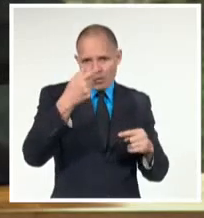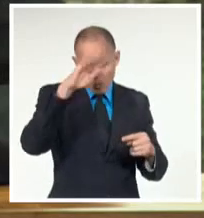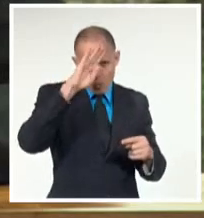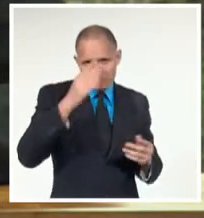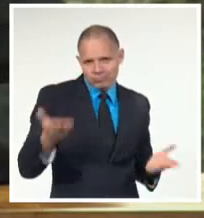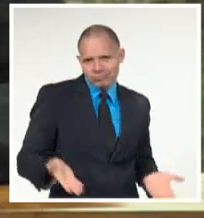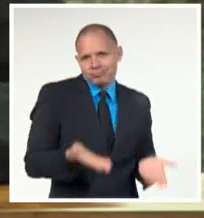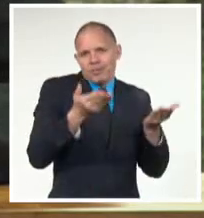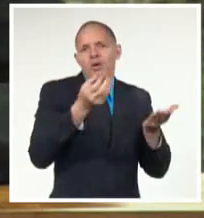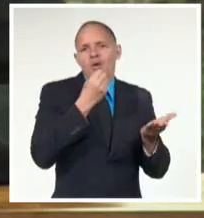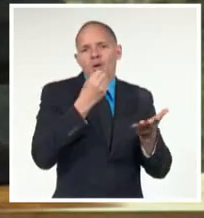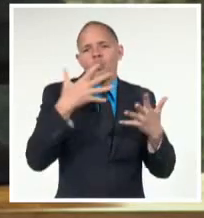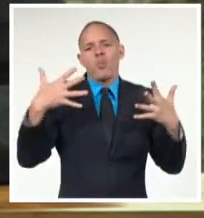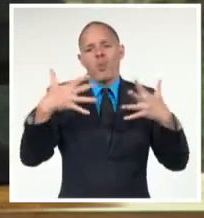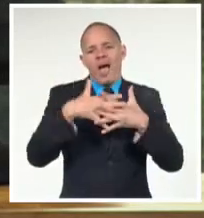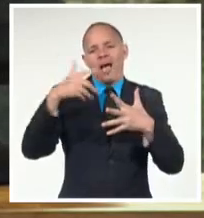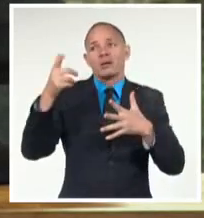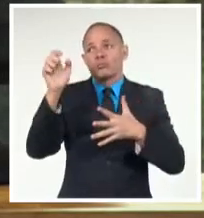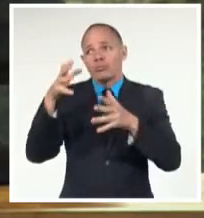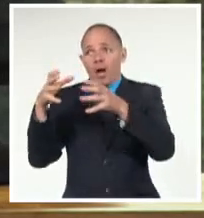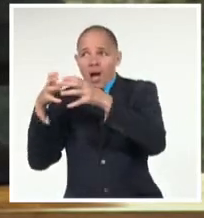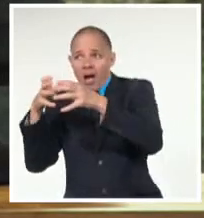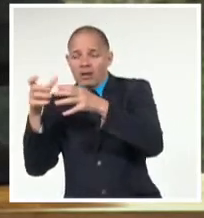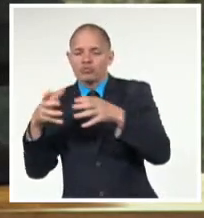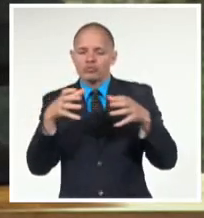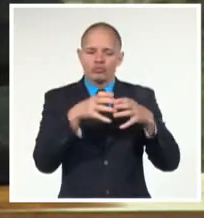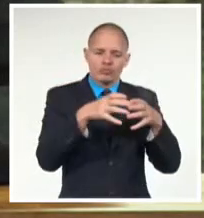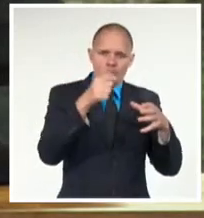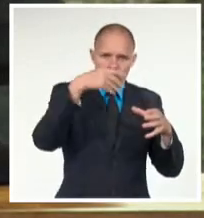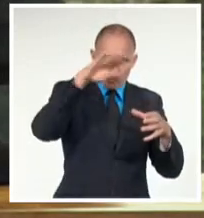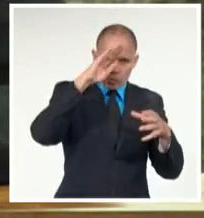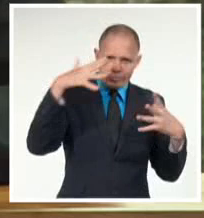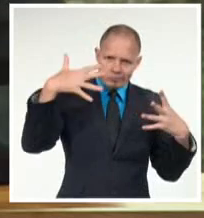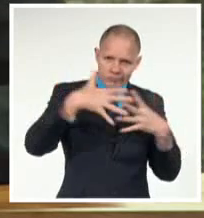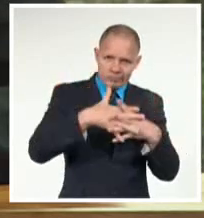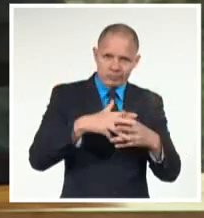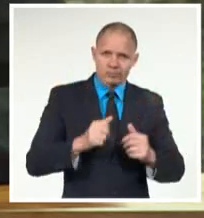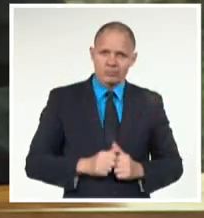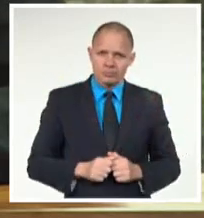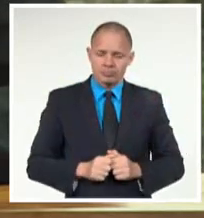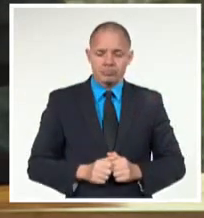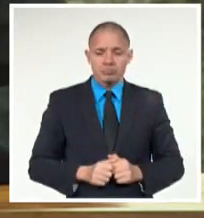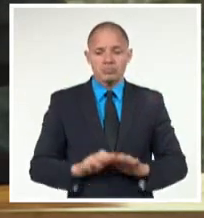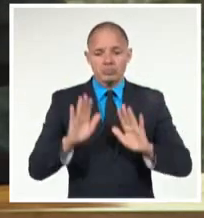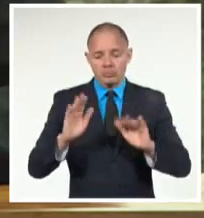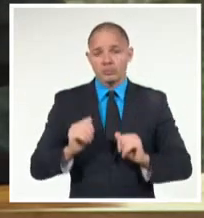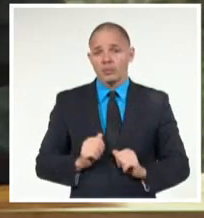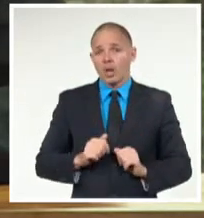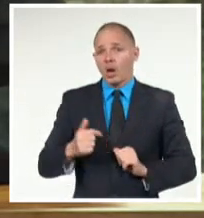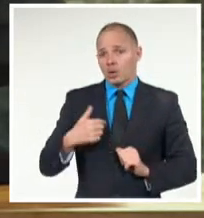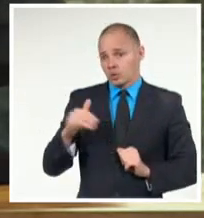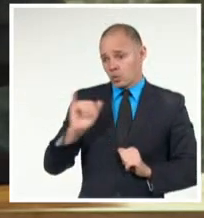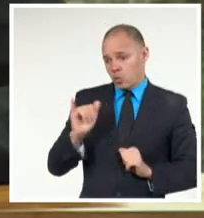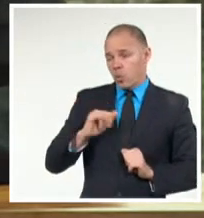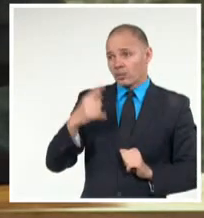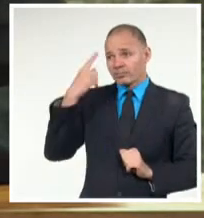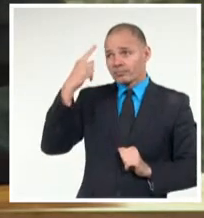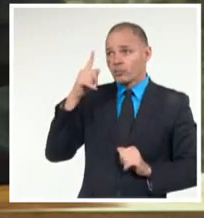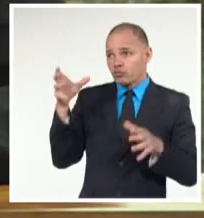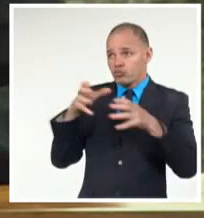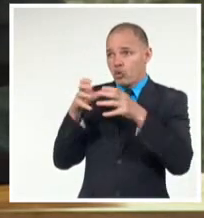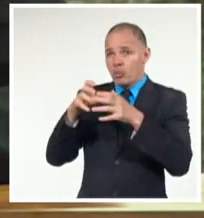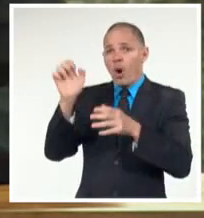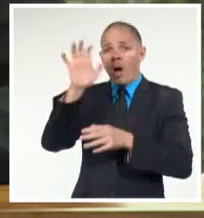relaciones entre la Comisión Económica Euroasiática y Cuba. Permítanme reconocer la contribución activa de la Comisión Económica